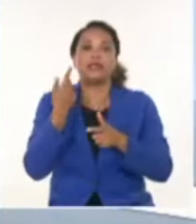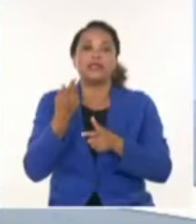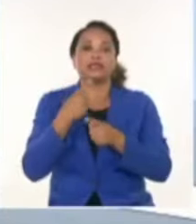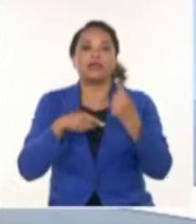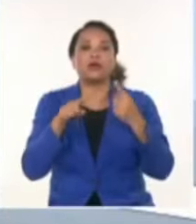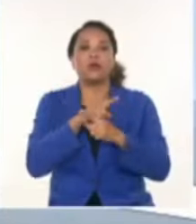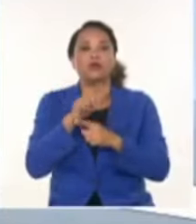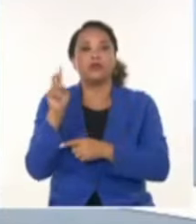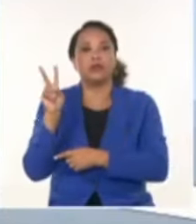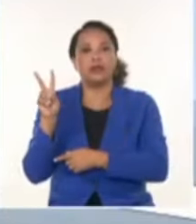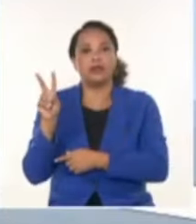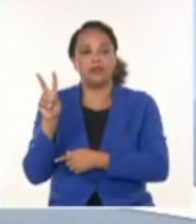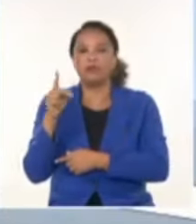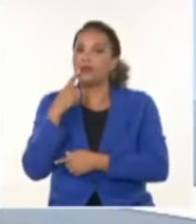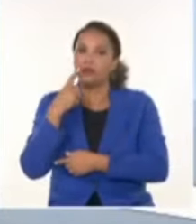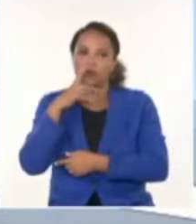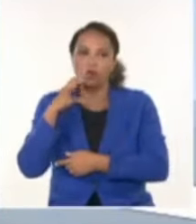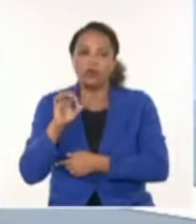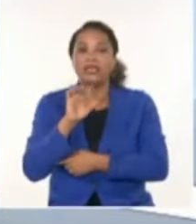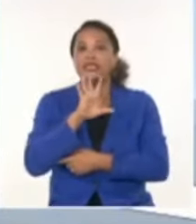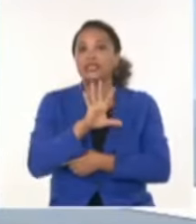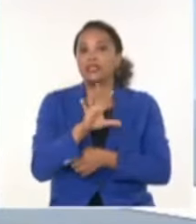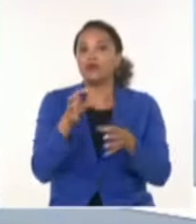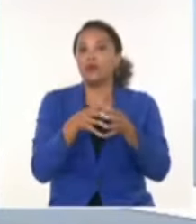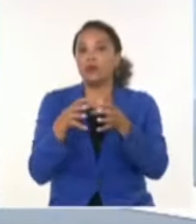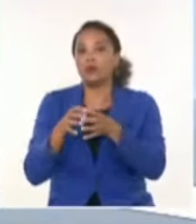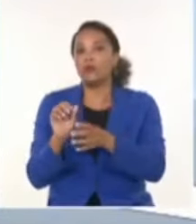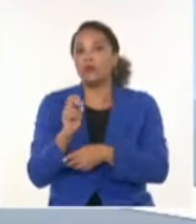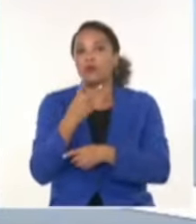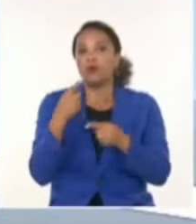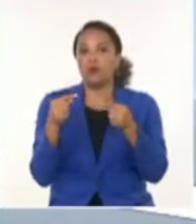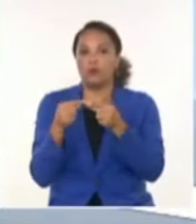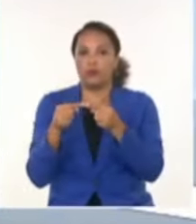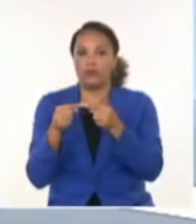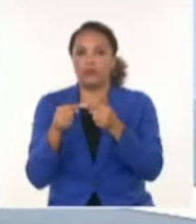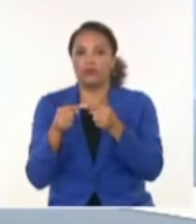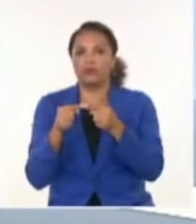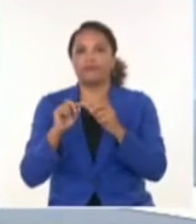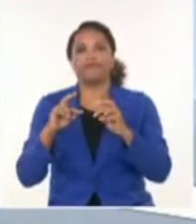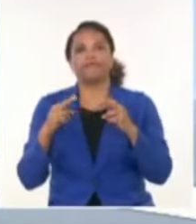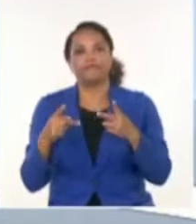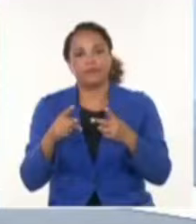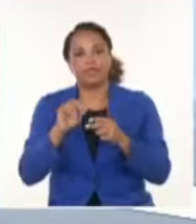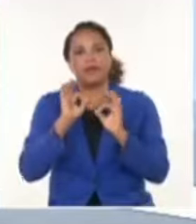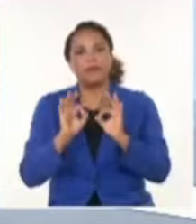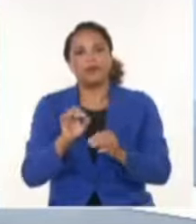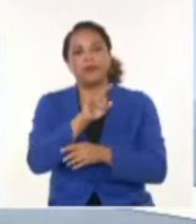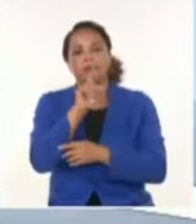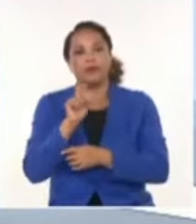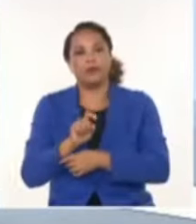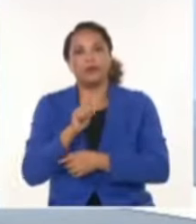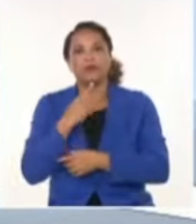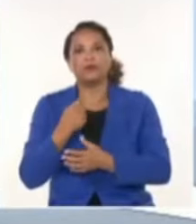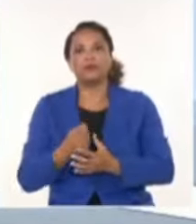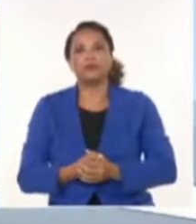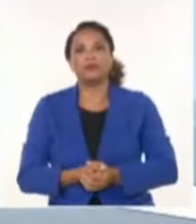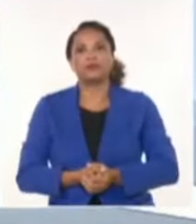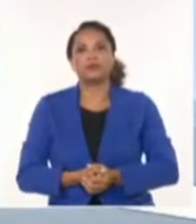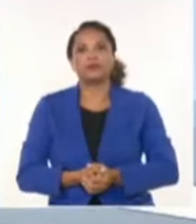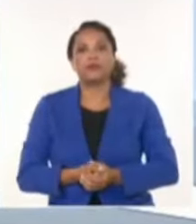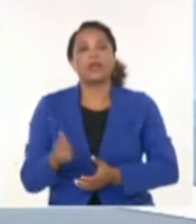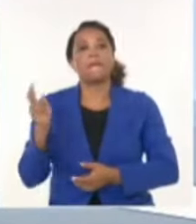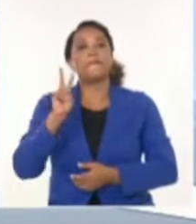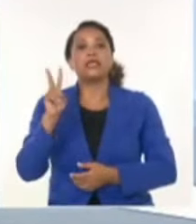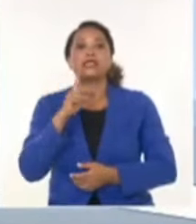de cinco rectores, los cuales dos son de oposición. Y aquí vuelvo a ser la misma salvedad que otras tantas veces. En Venezuela